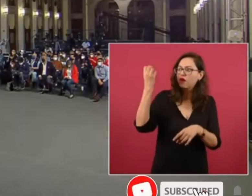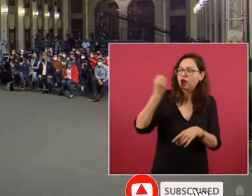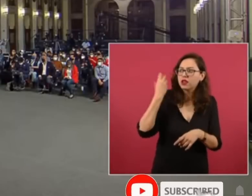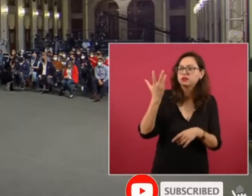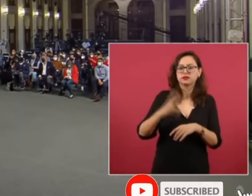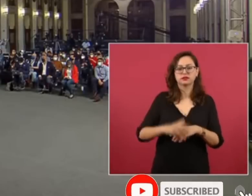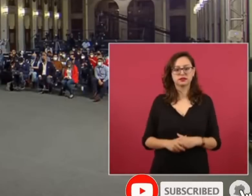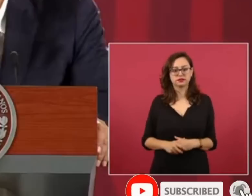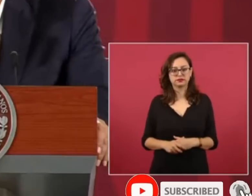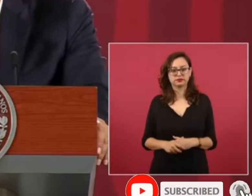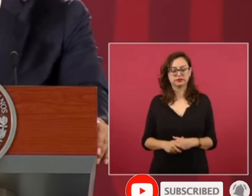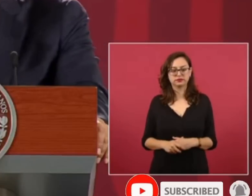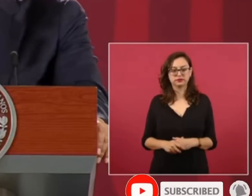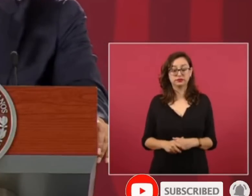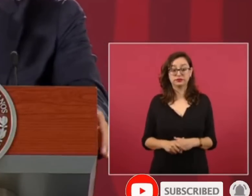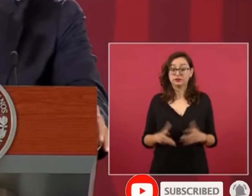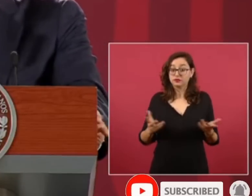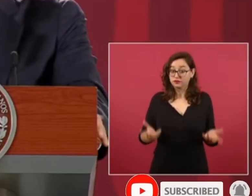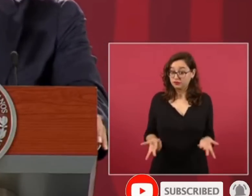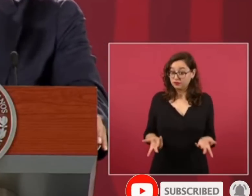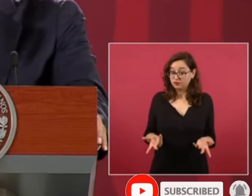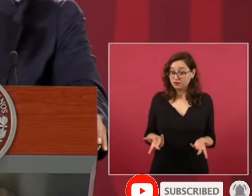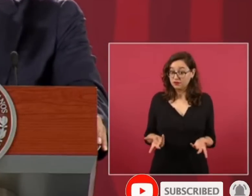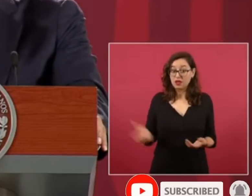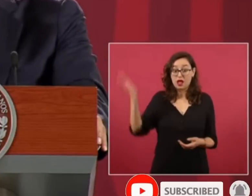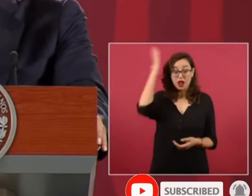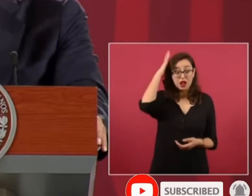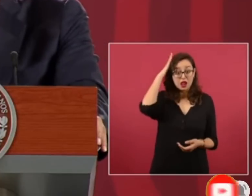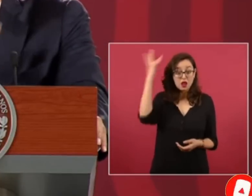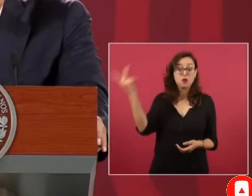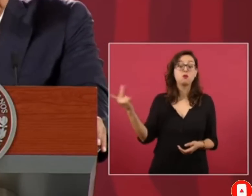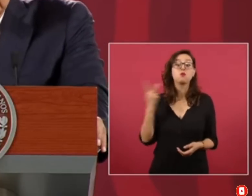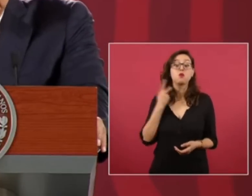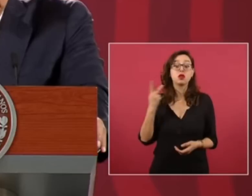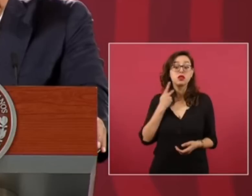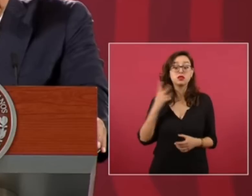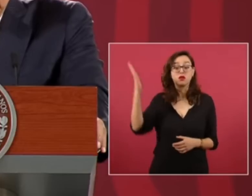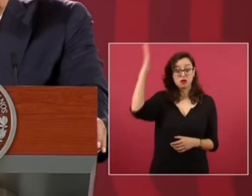ningún dirigente político religioso